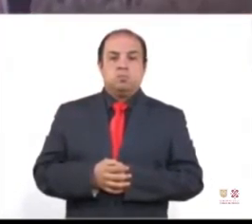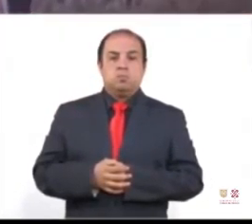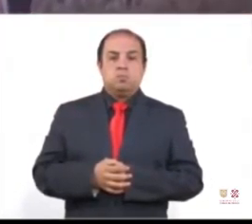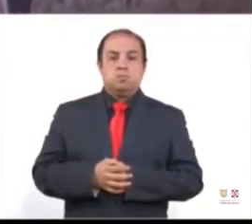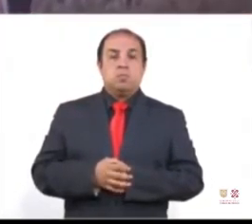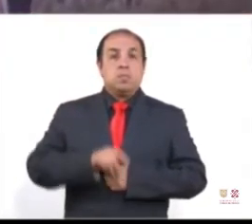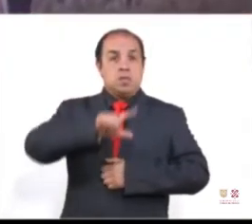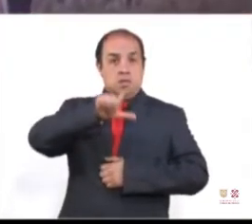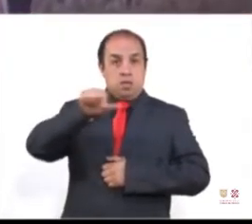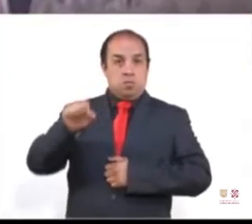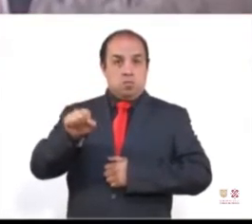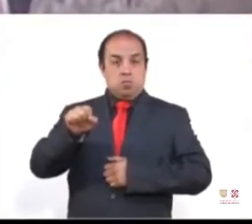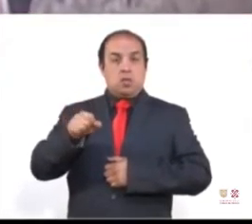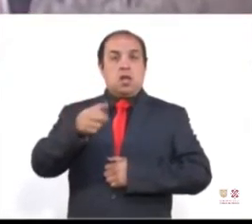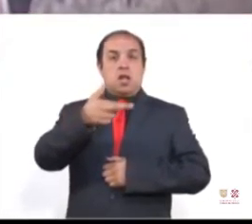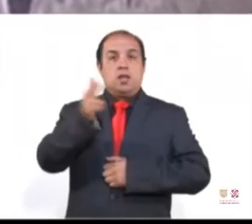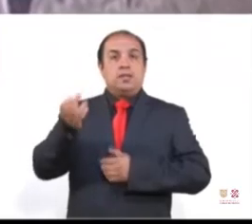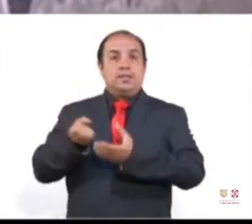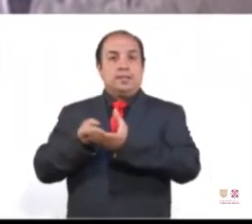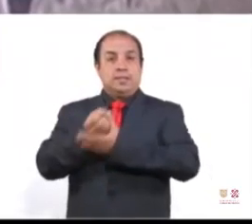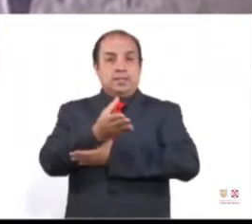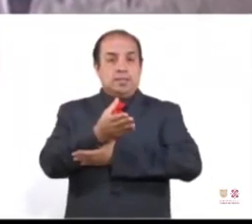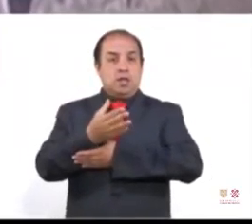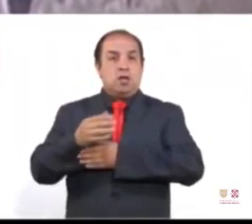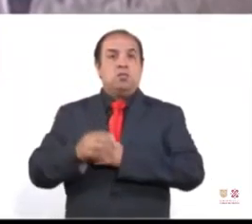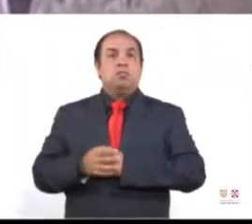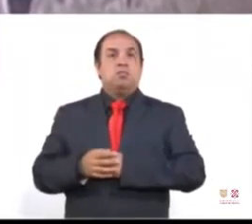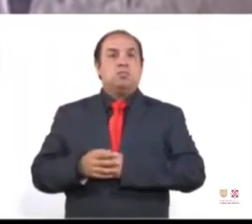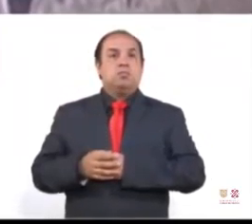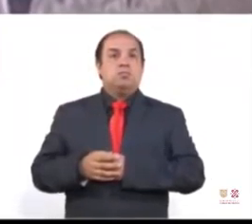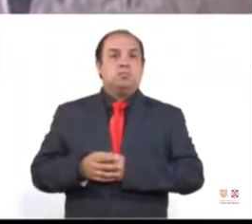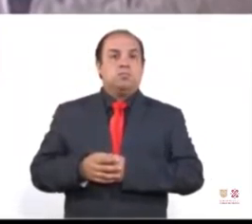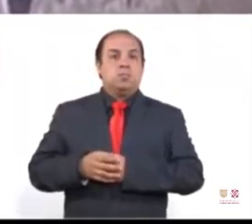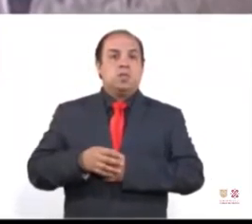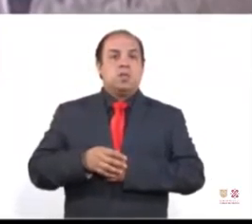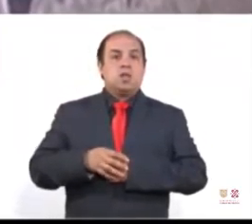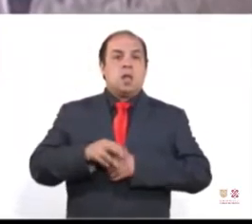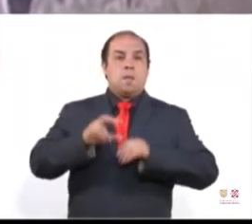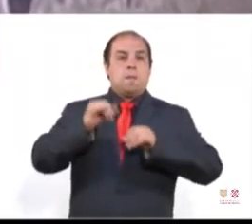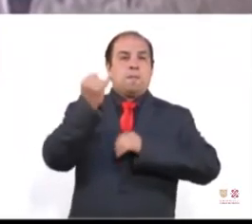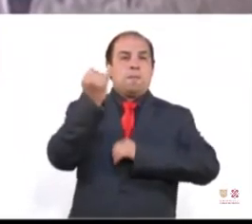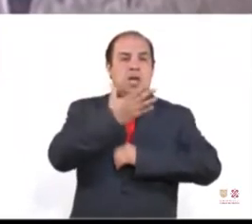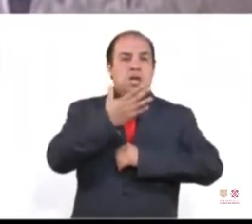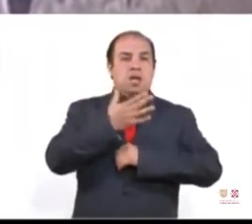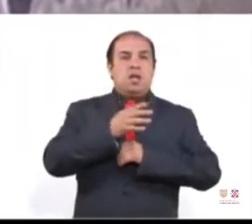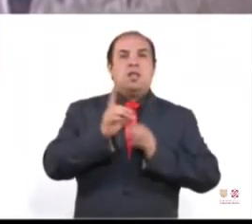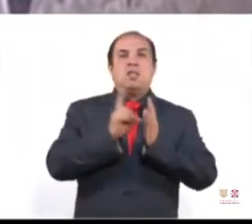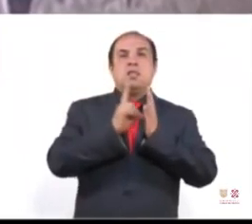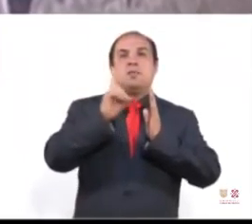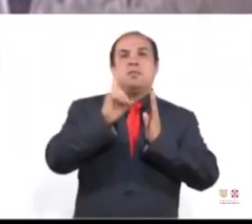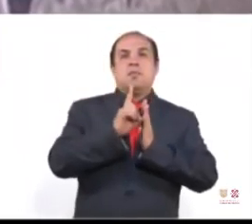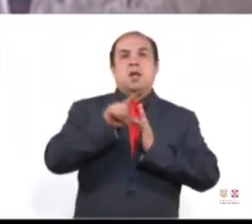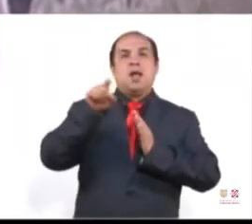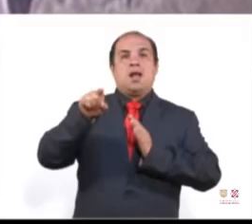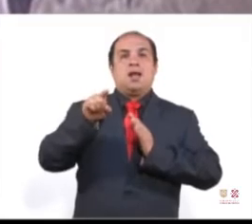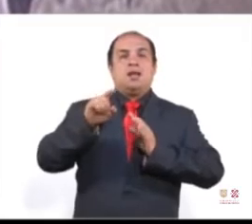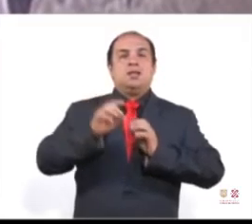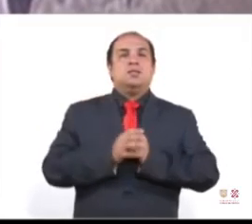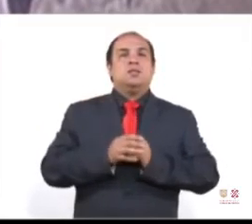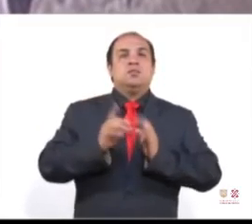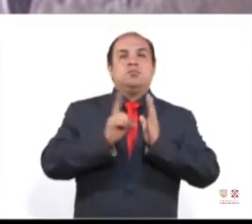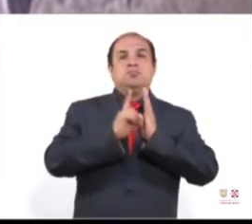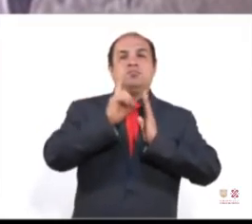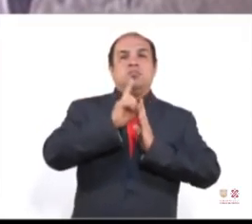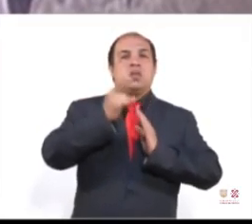Sale del restaurante y esta es una imagen del departamento de Campeche 175. Y la siguiente